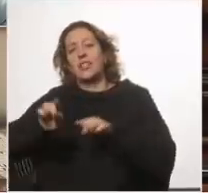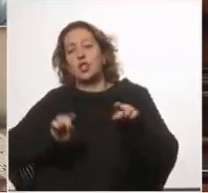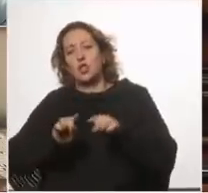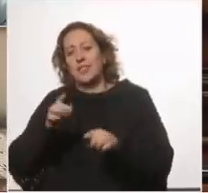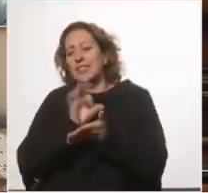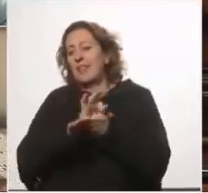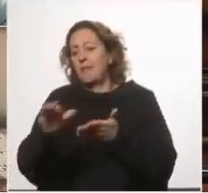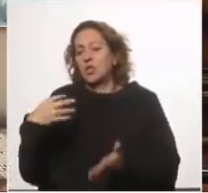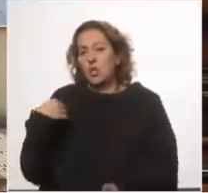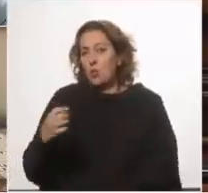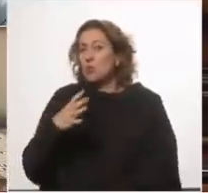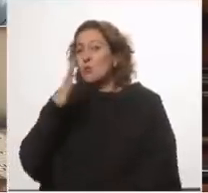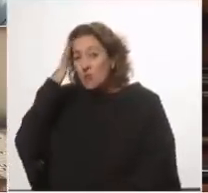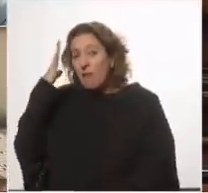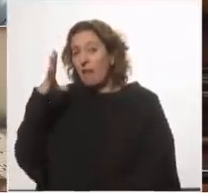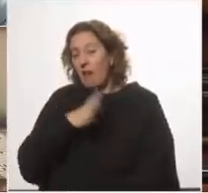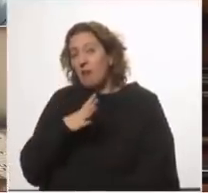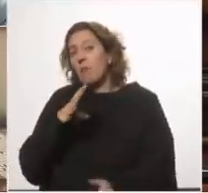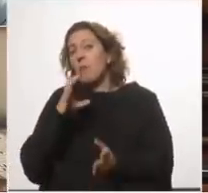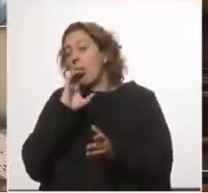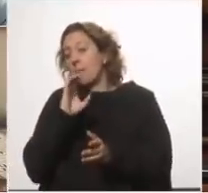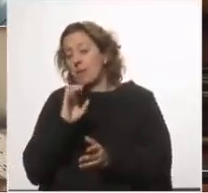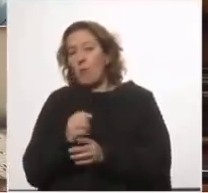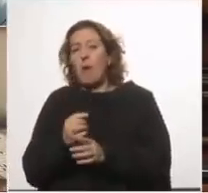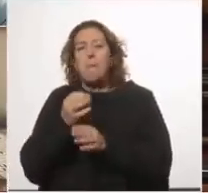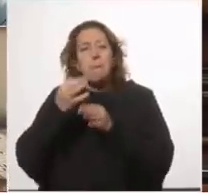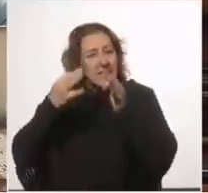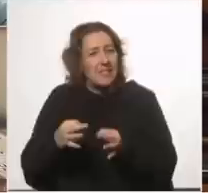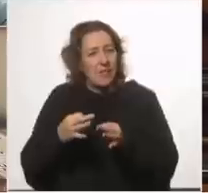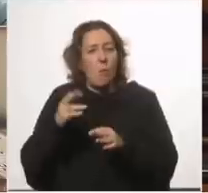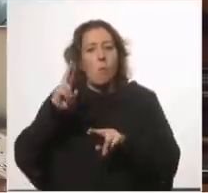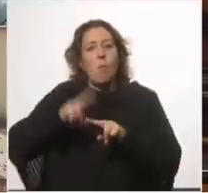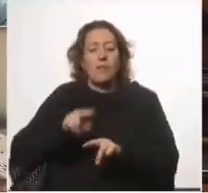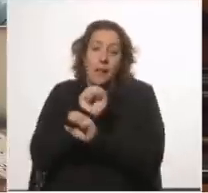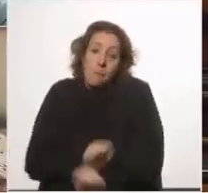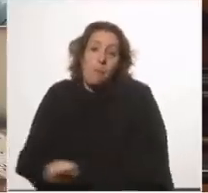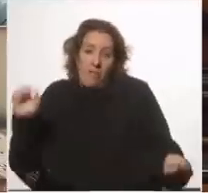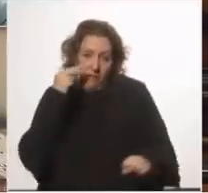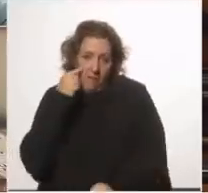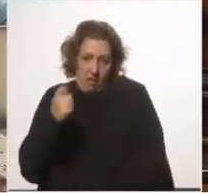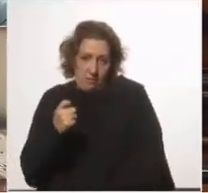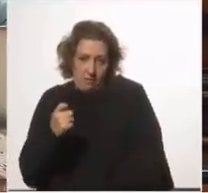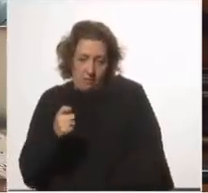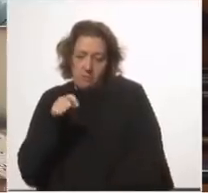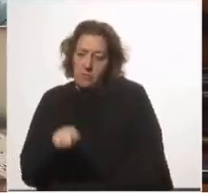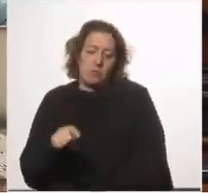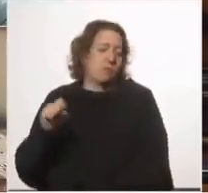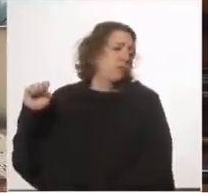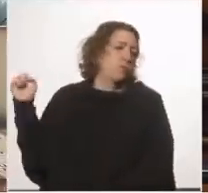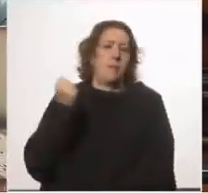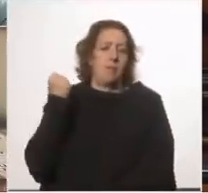de salud sabe que hay un capítulo específico sobre muertes habitables y hay una definición sobre eso y es clave en esto